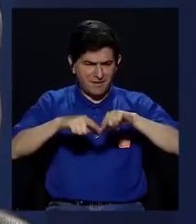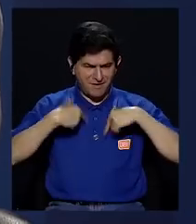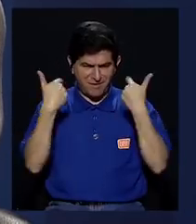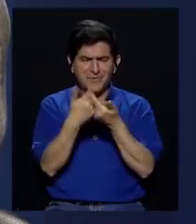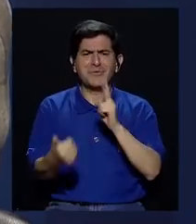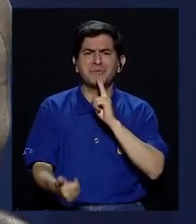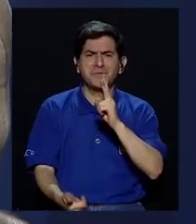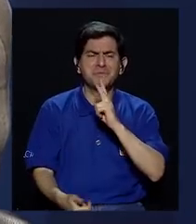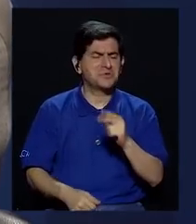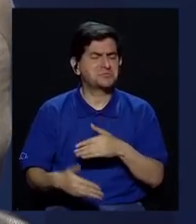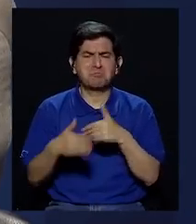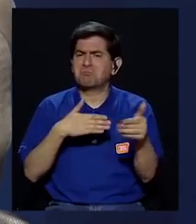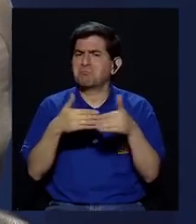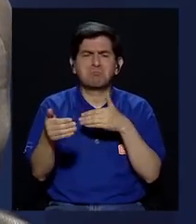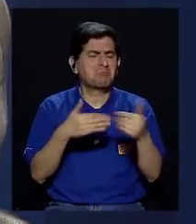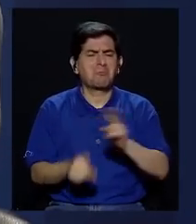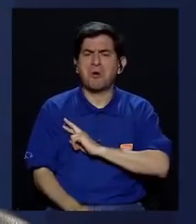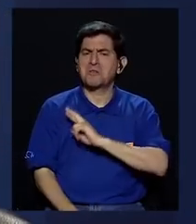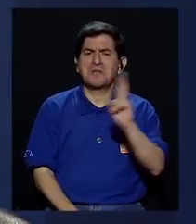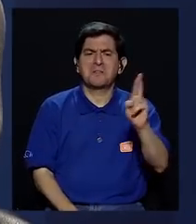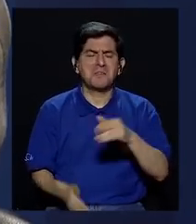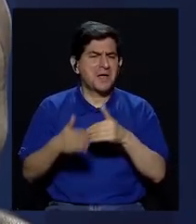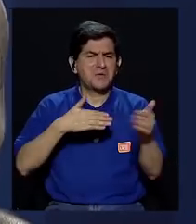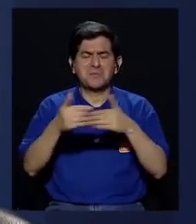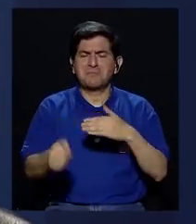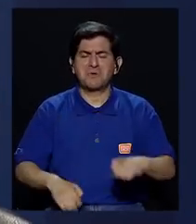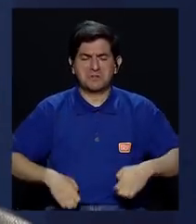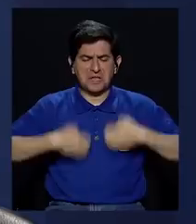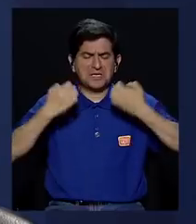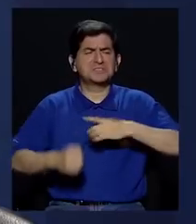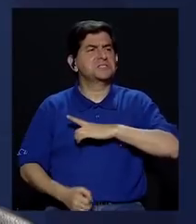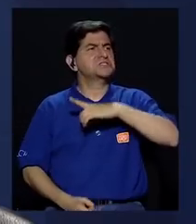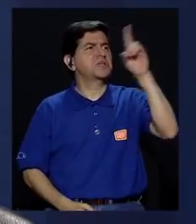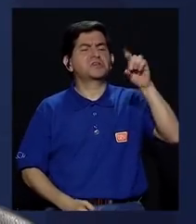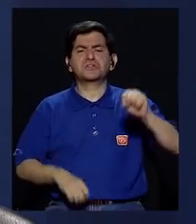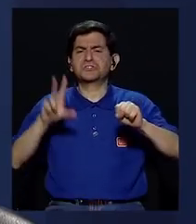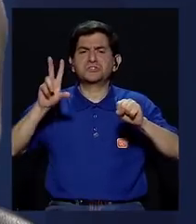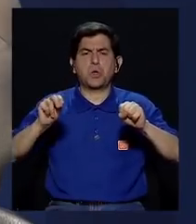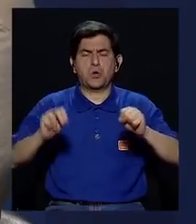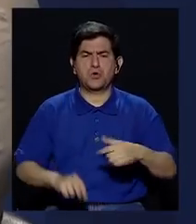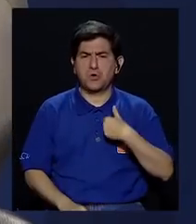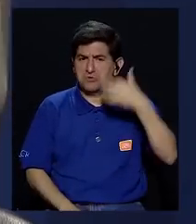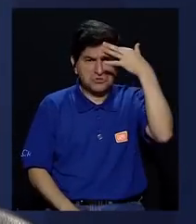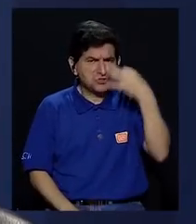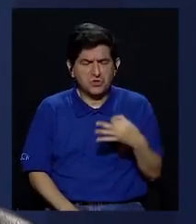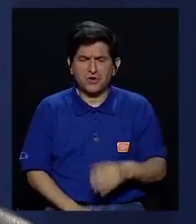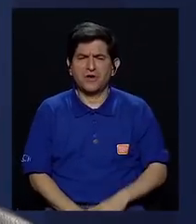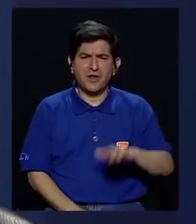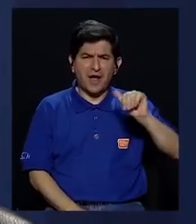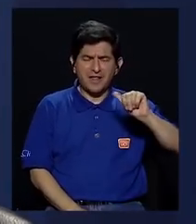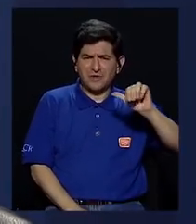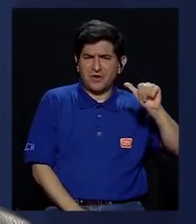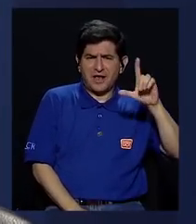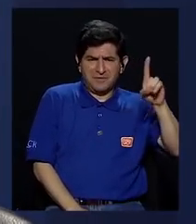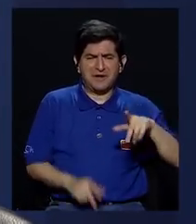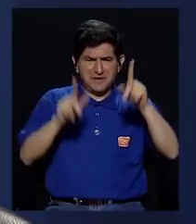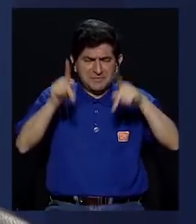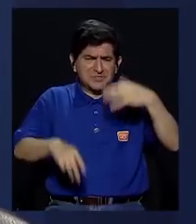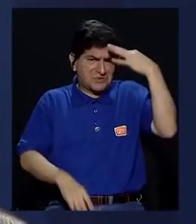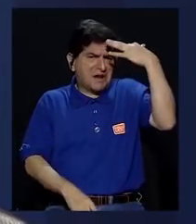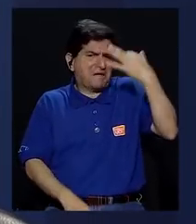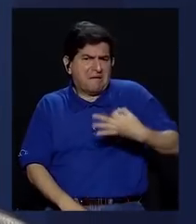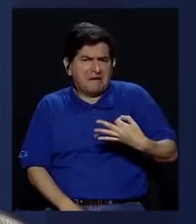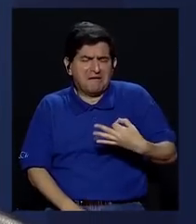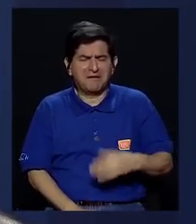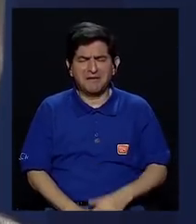que sectores que en realidad no les importa la religión, ni les importa si existe Dios o no existe Dios. Yo no creo que Antonio Alberto de Santos sea una persona